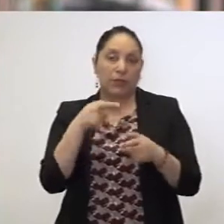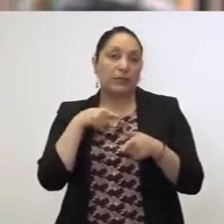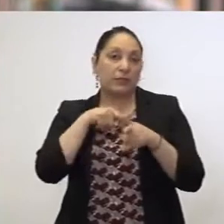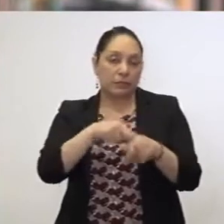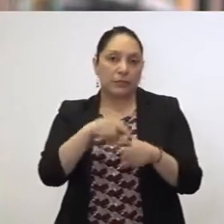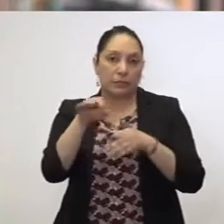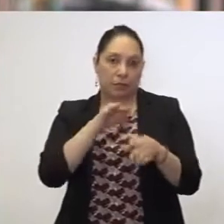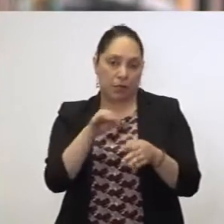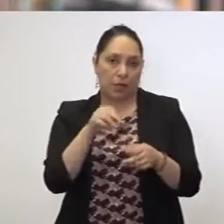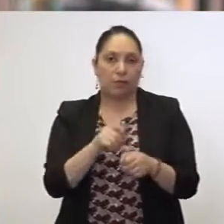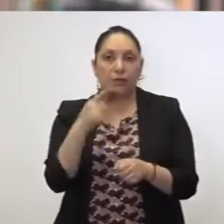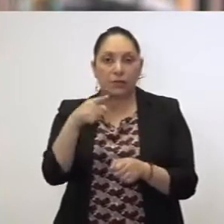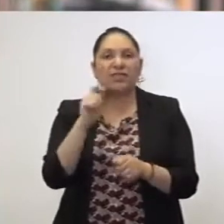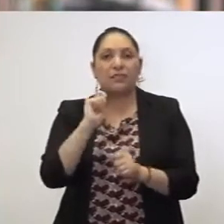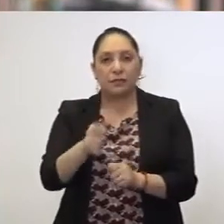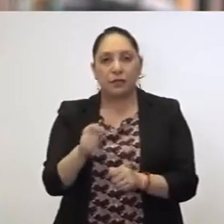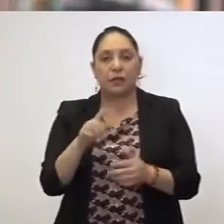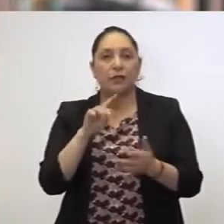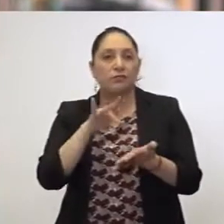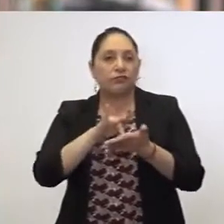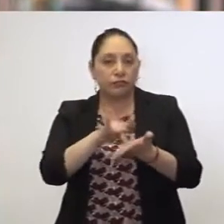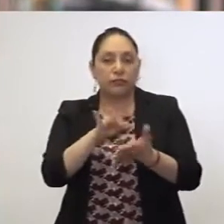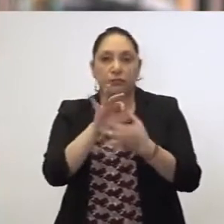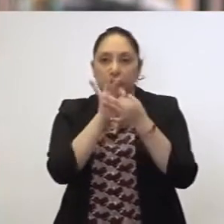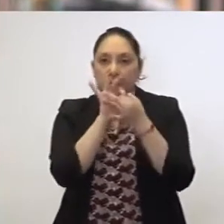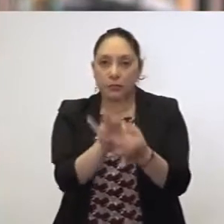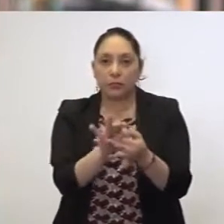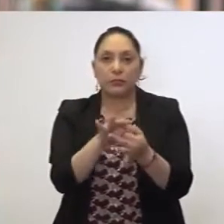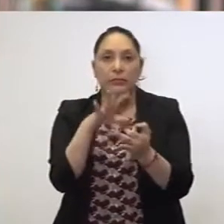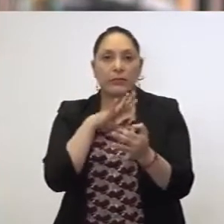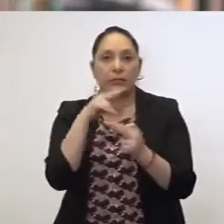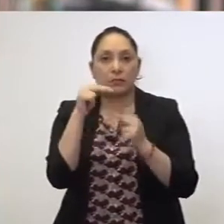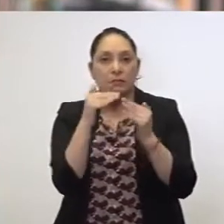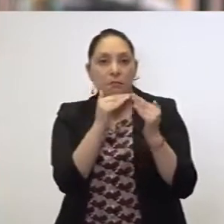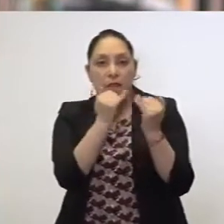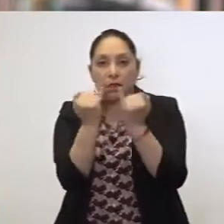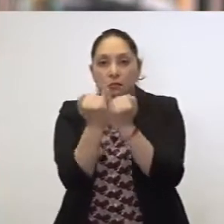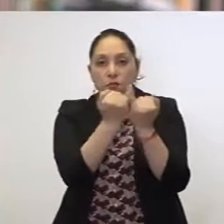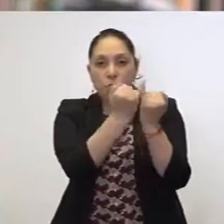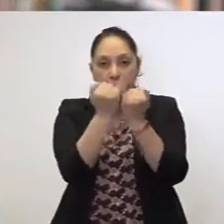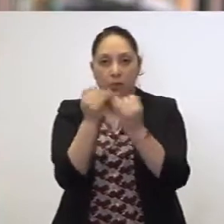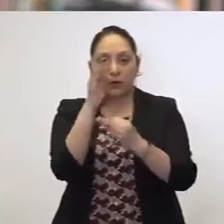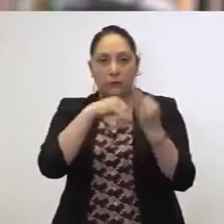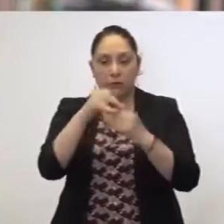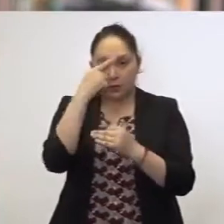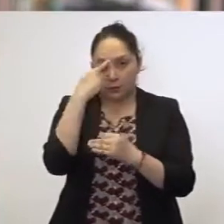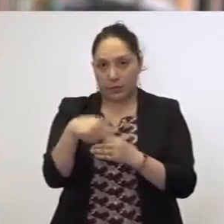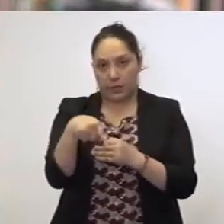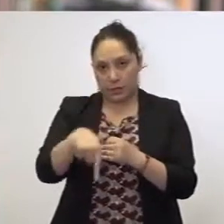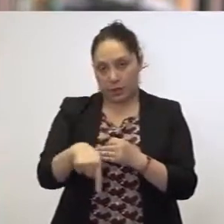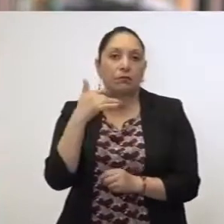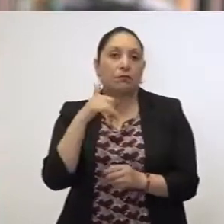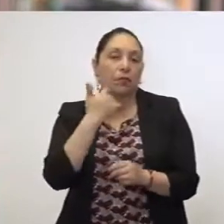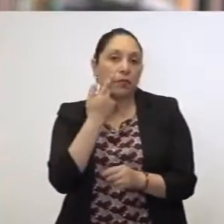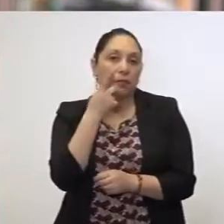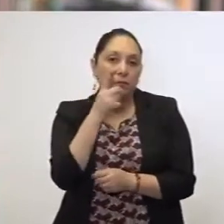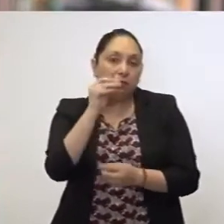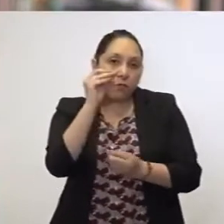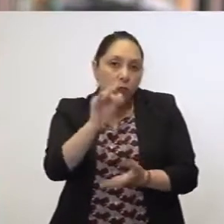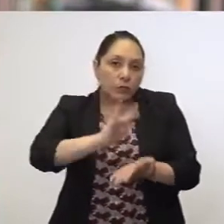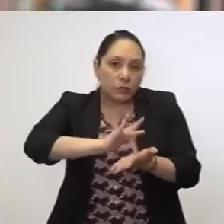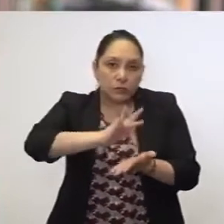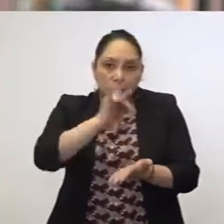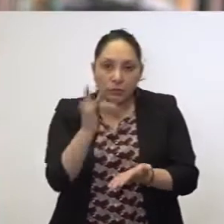solidaridad y apoyo, de estar a la altura de estos momentos y de los habitantes de esta gran ciudad de México. Quiero